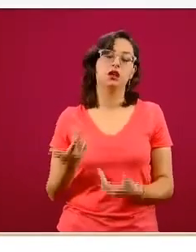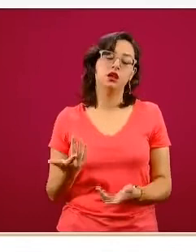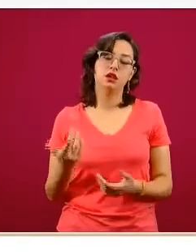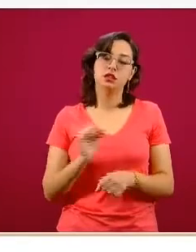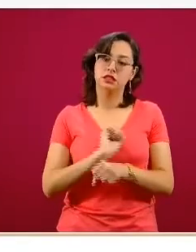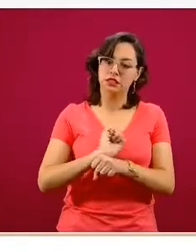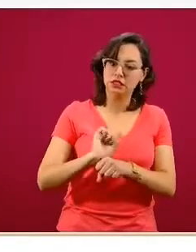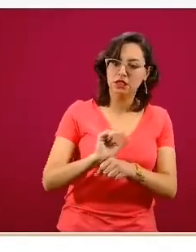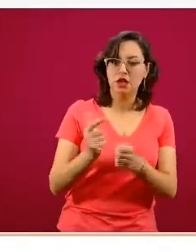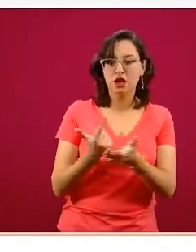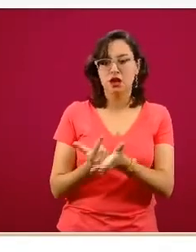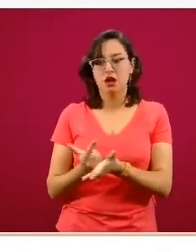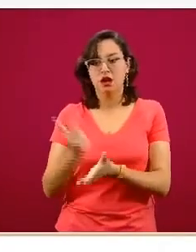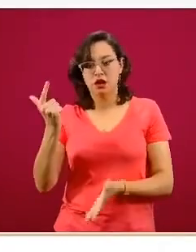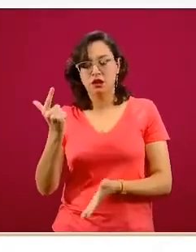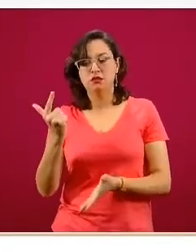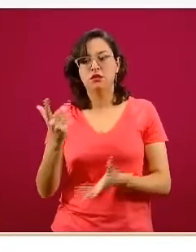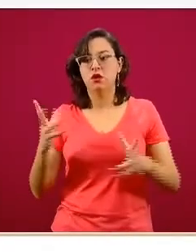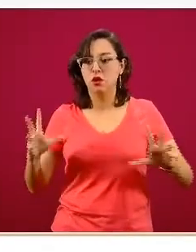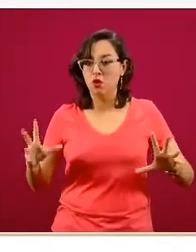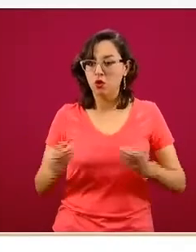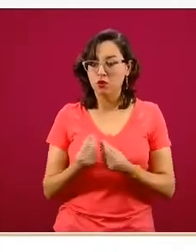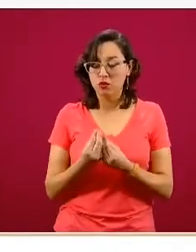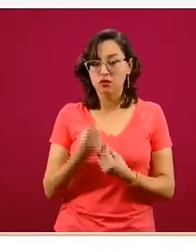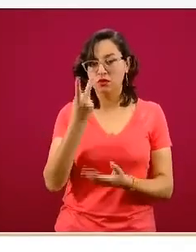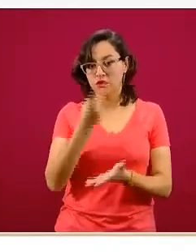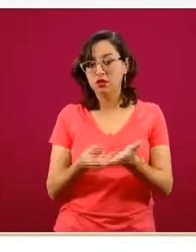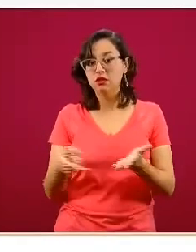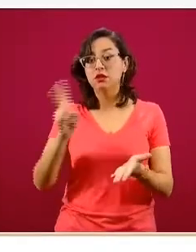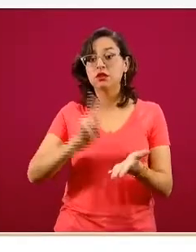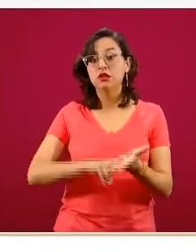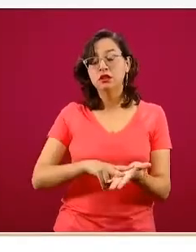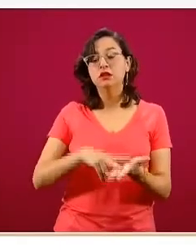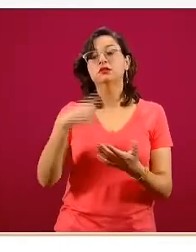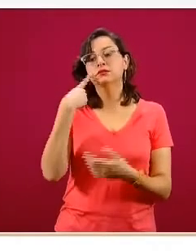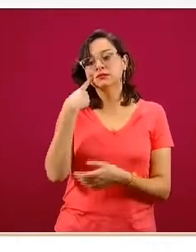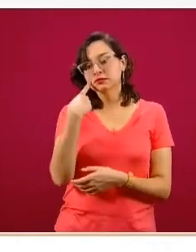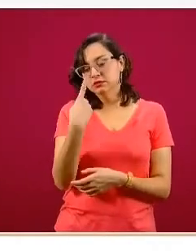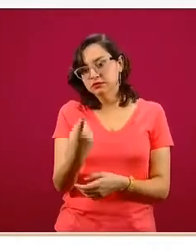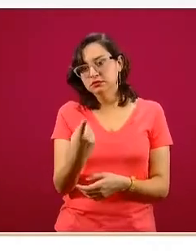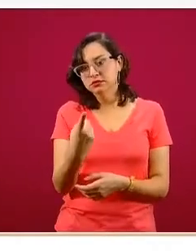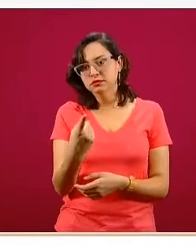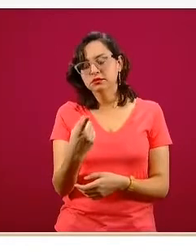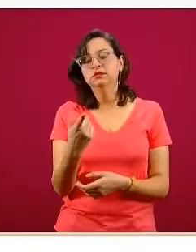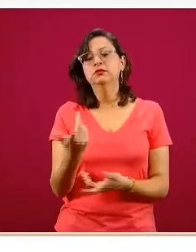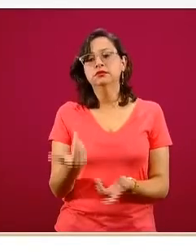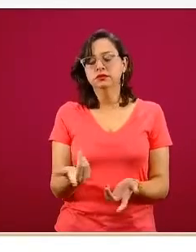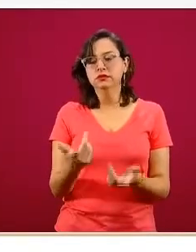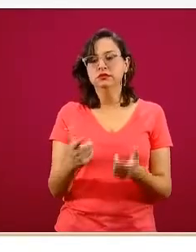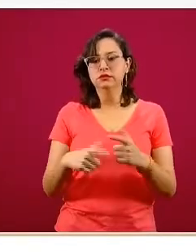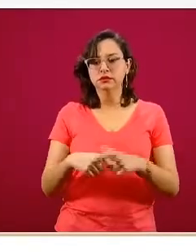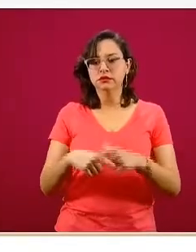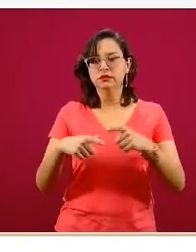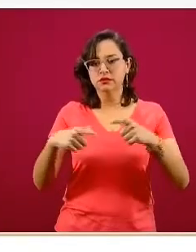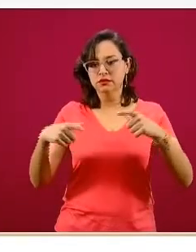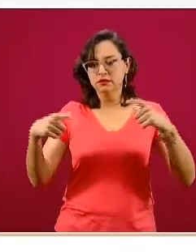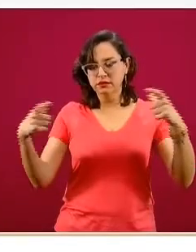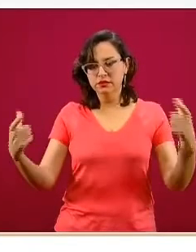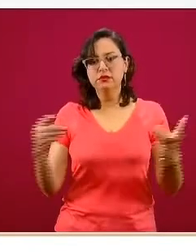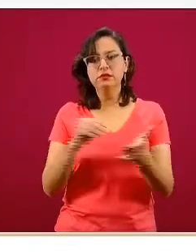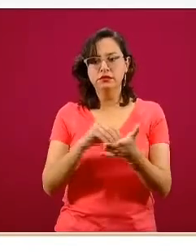dos, están las leves y las graves. Y bueno, podemos ver claramente que la tendencia continúa